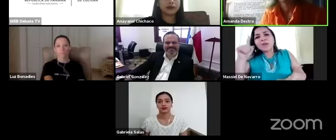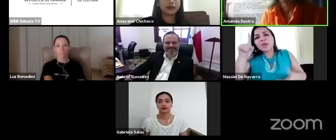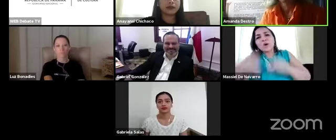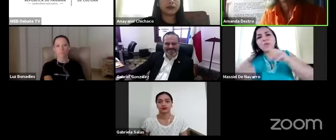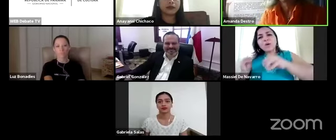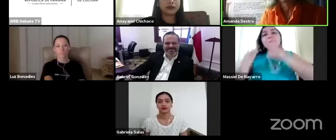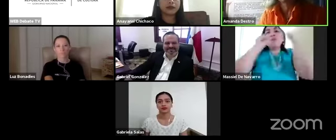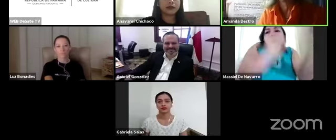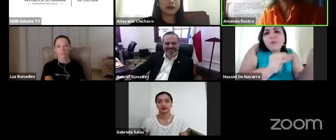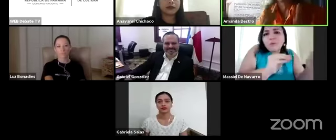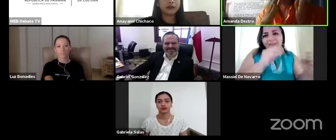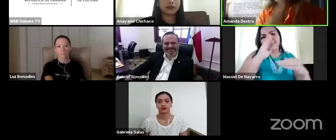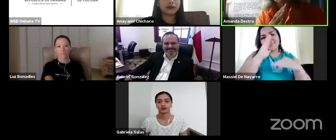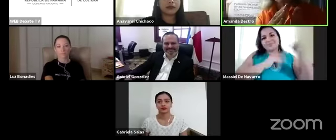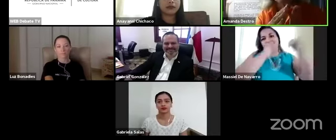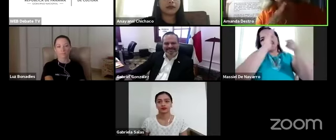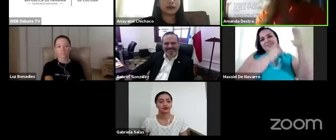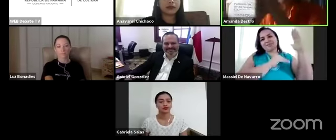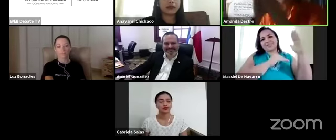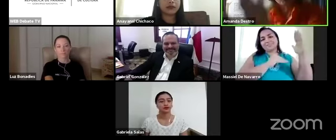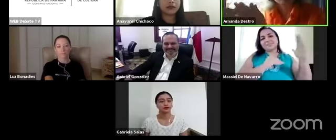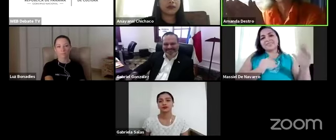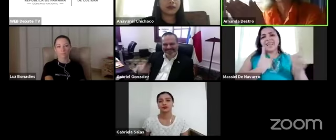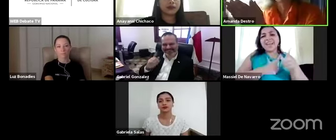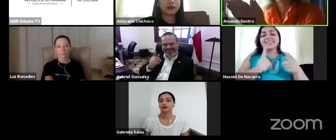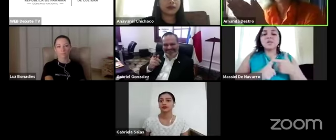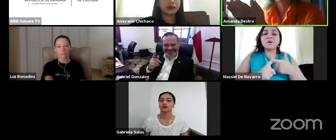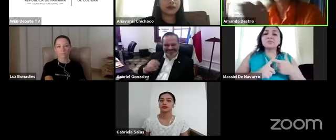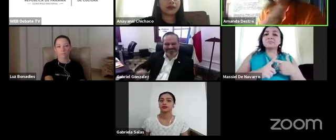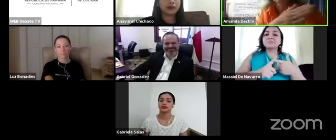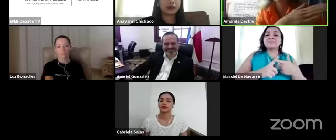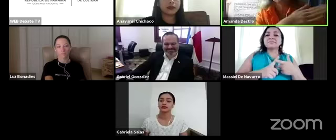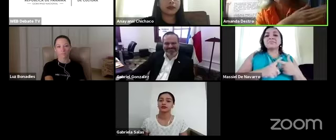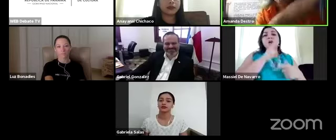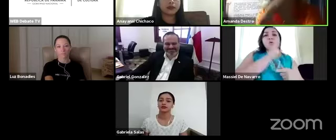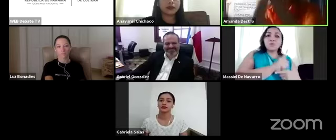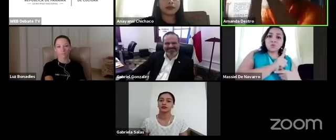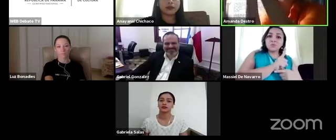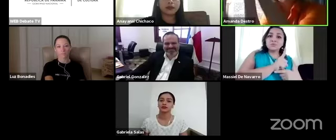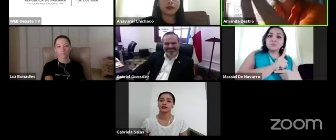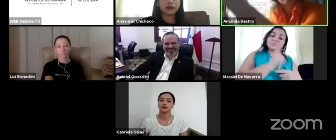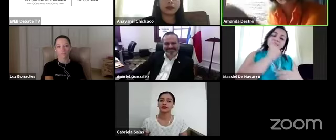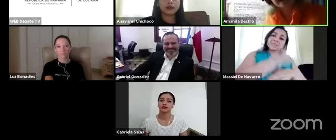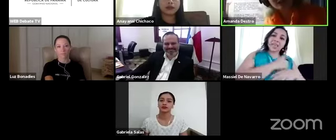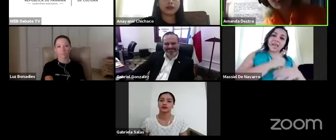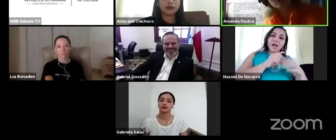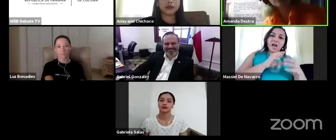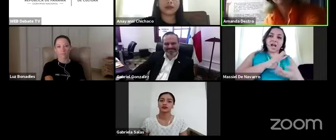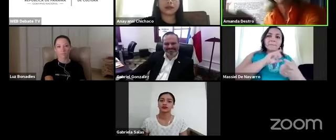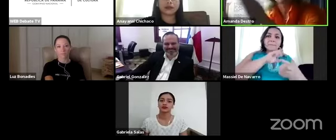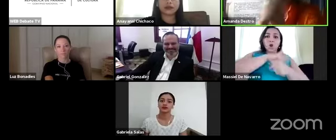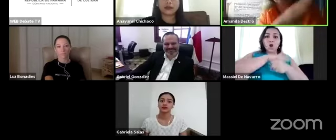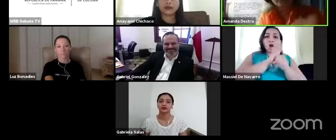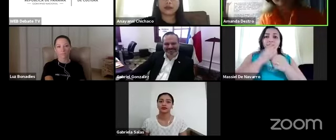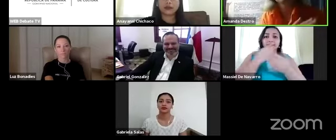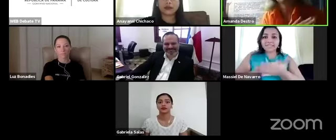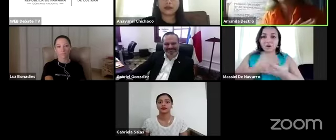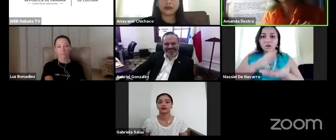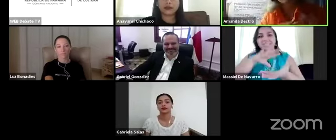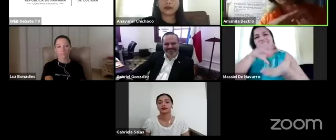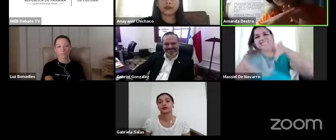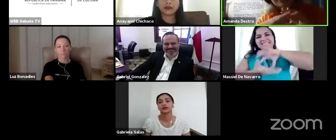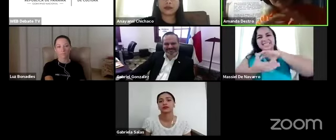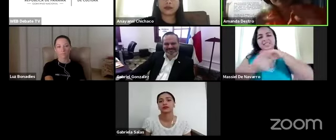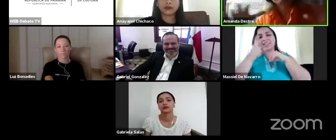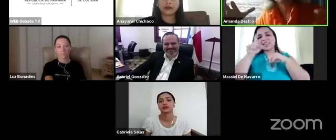entonces de un día para otro tuvimos que modificar toda la respuesta